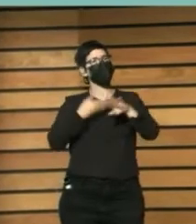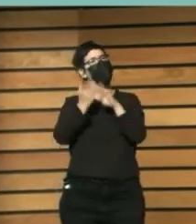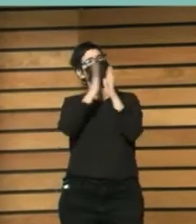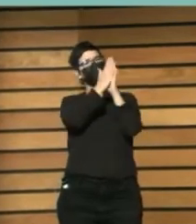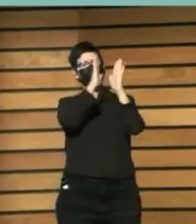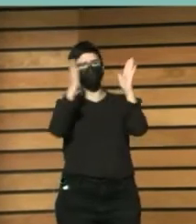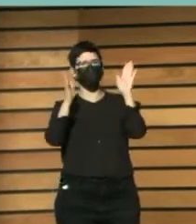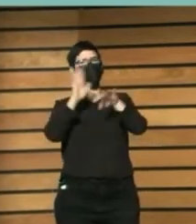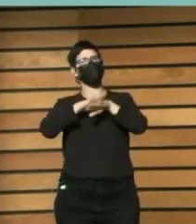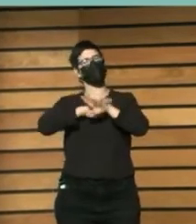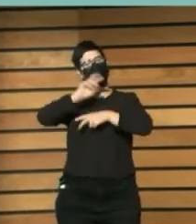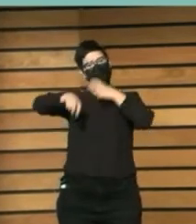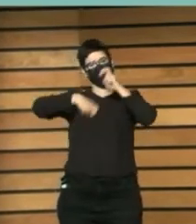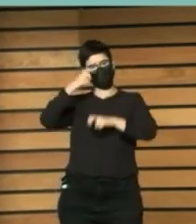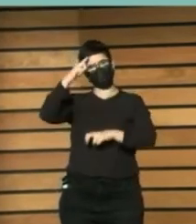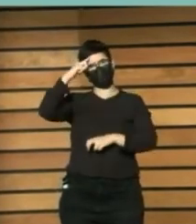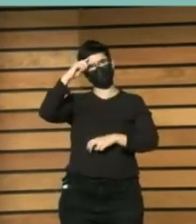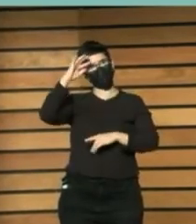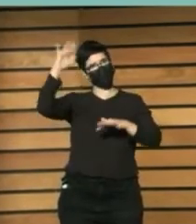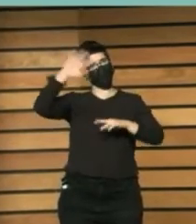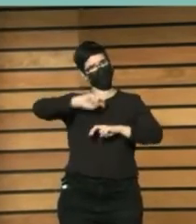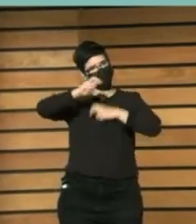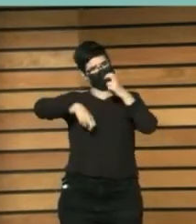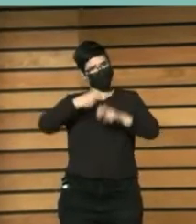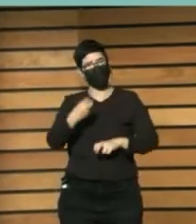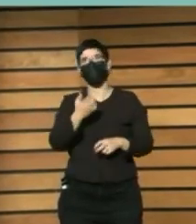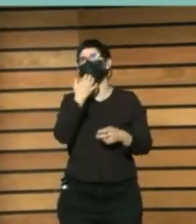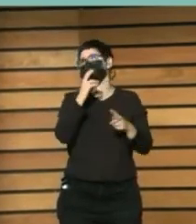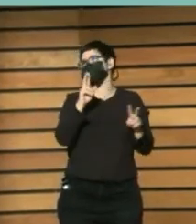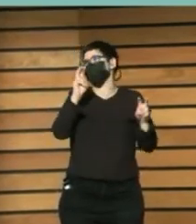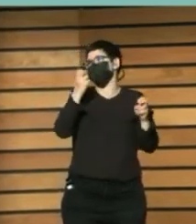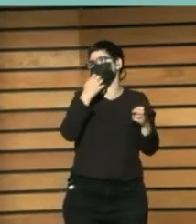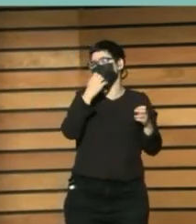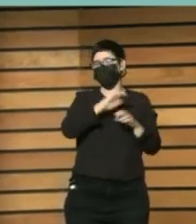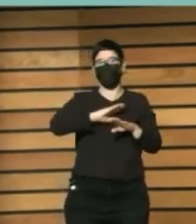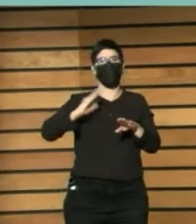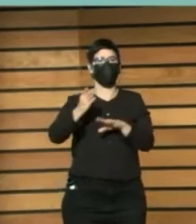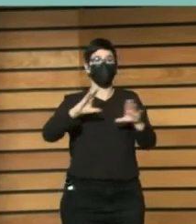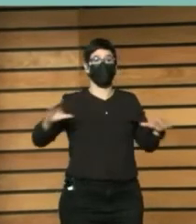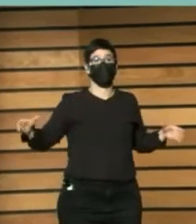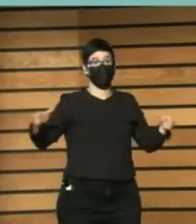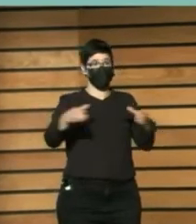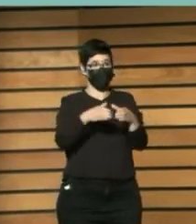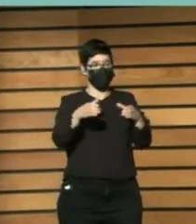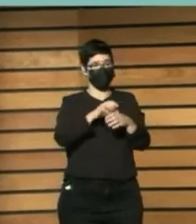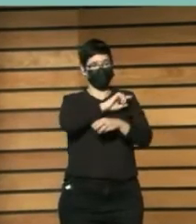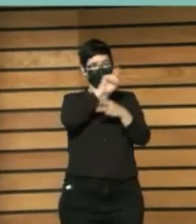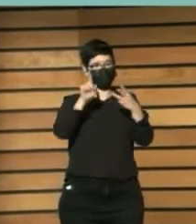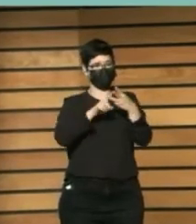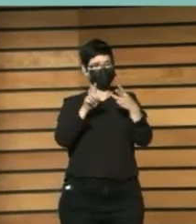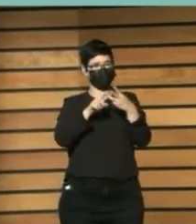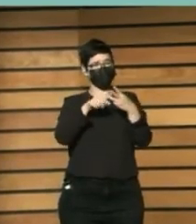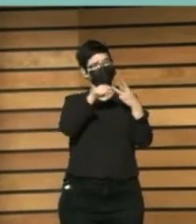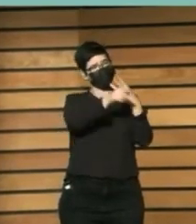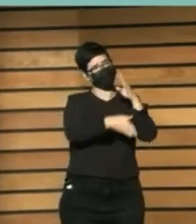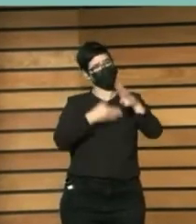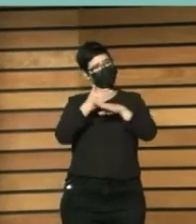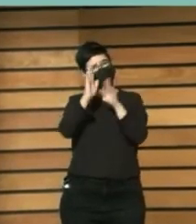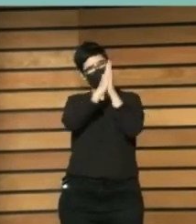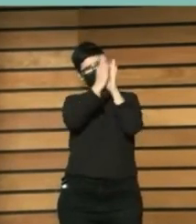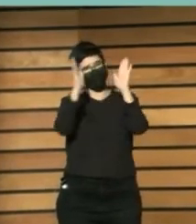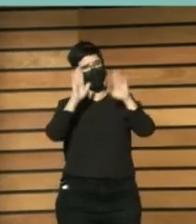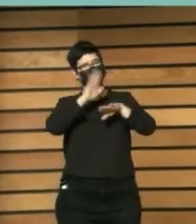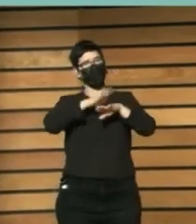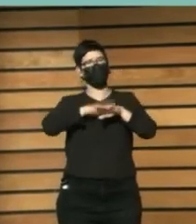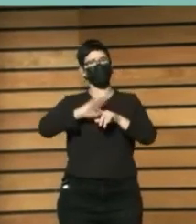Como ciudadano? Acerca de cuestiones Que afectan A la comunidad Tercera pregunta ¿Usa usted la biblioteca Para encontrar